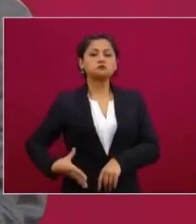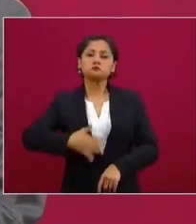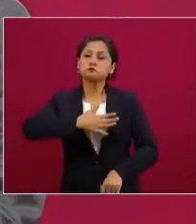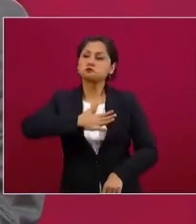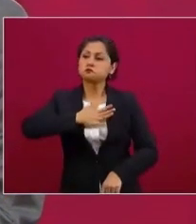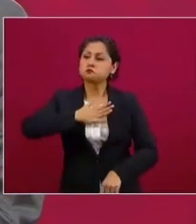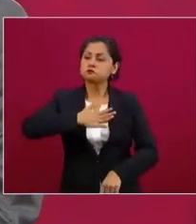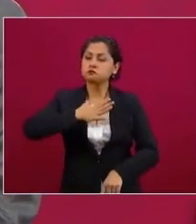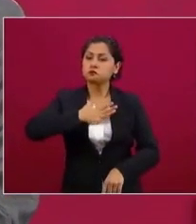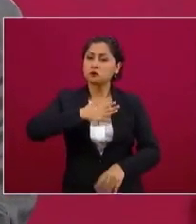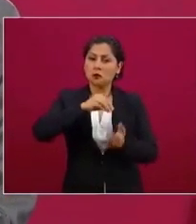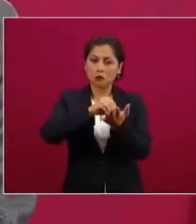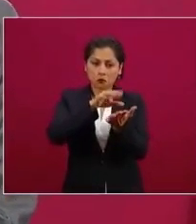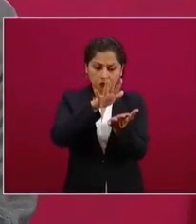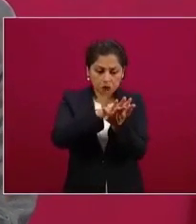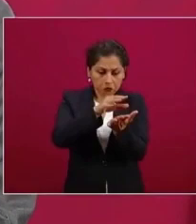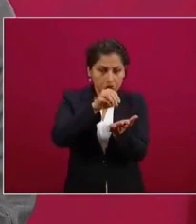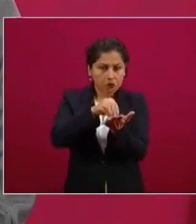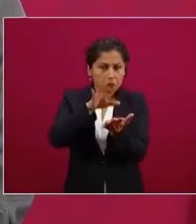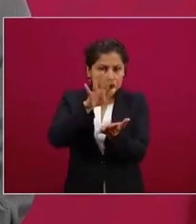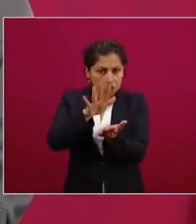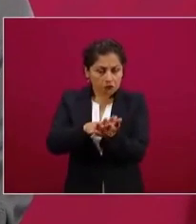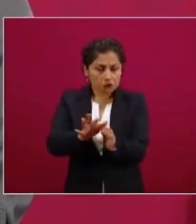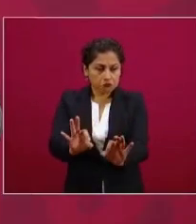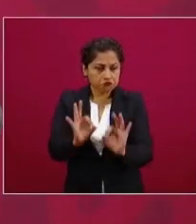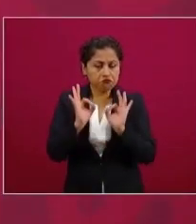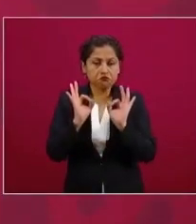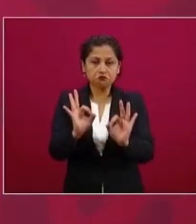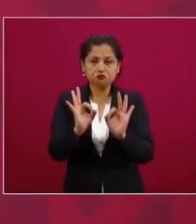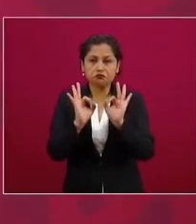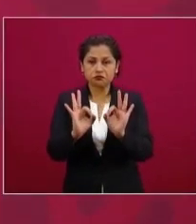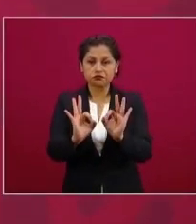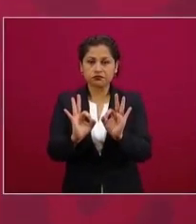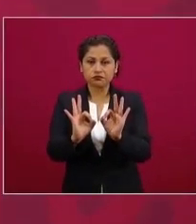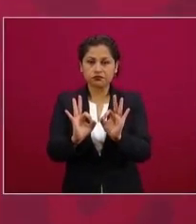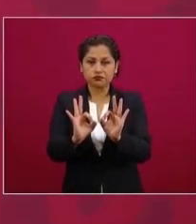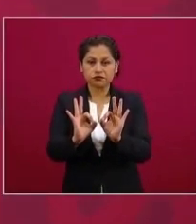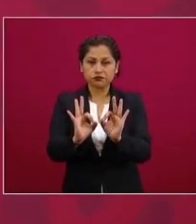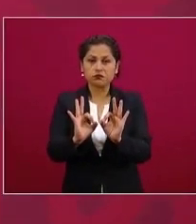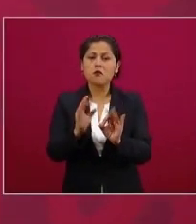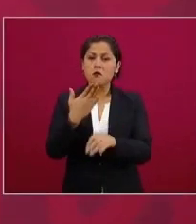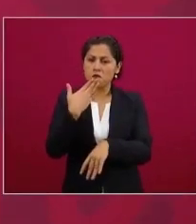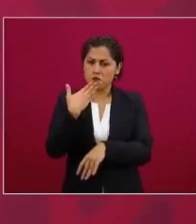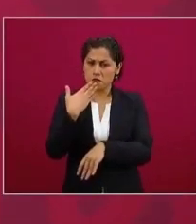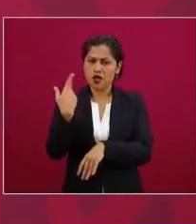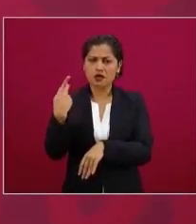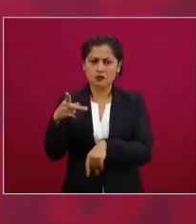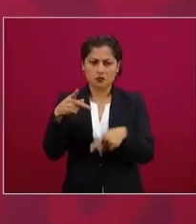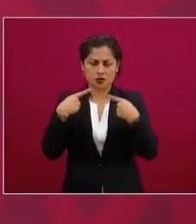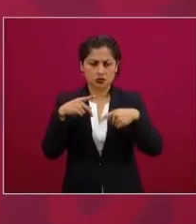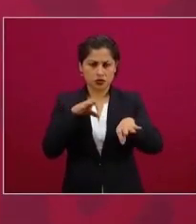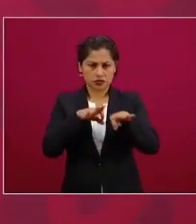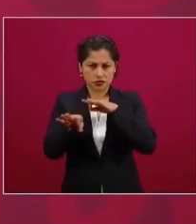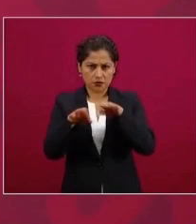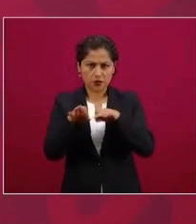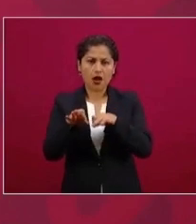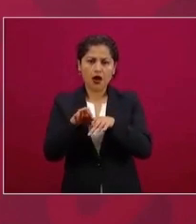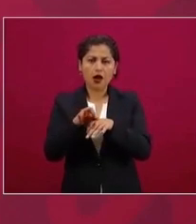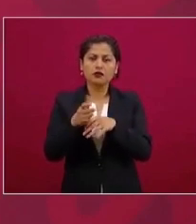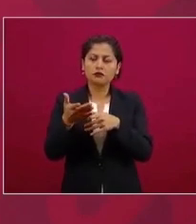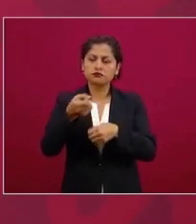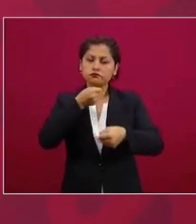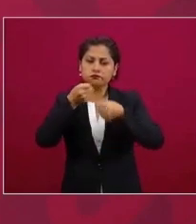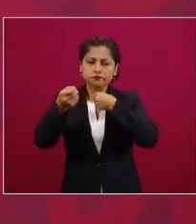Es que es exactamente igual que si el paquete fiscal lo hubiera hecho, Carstens, Gil Díaz,